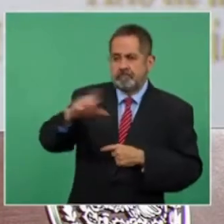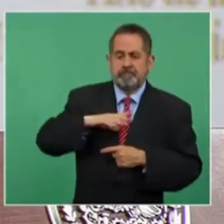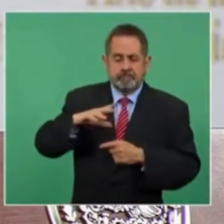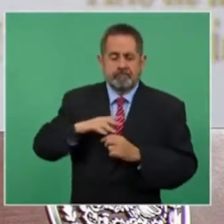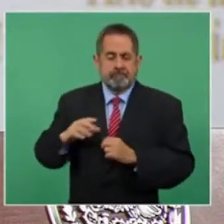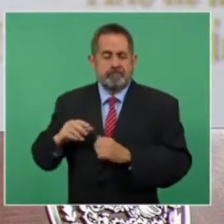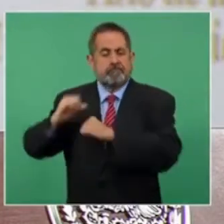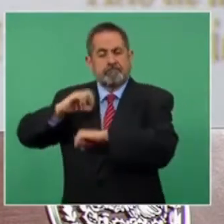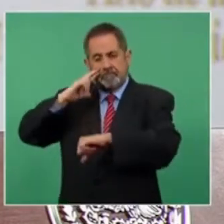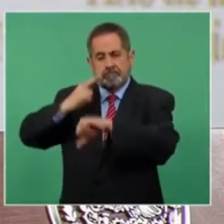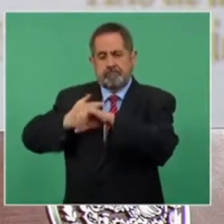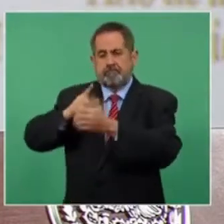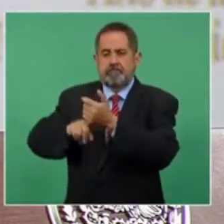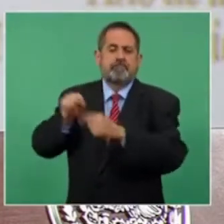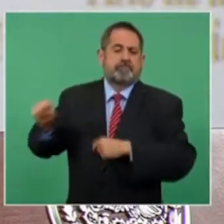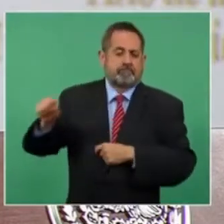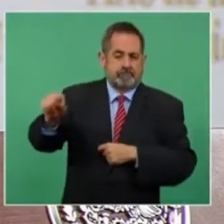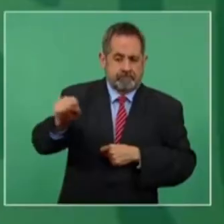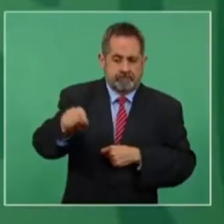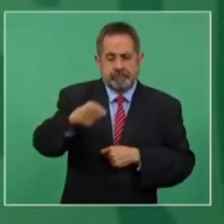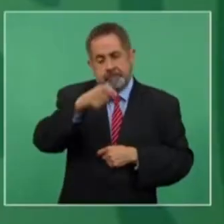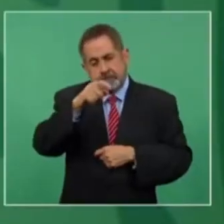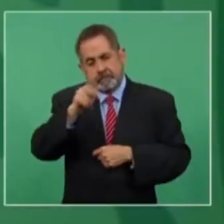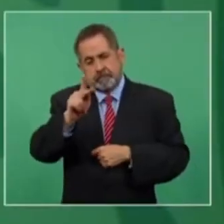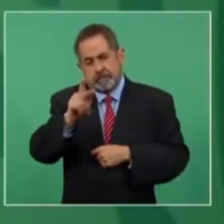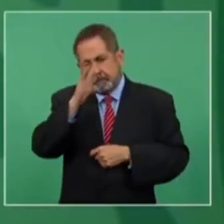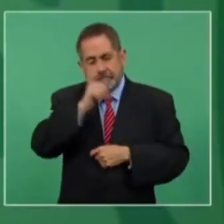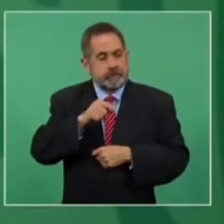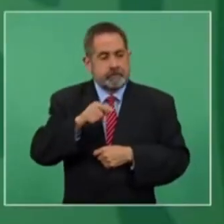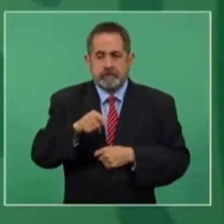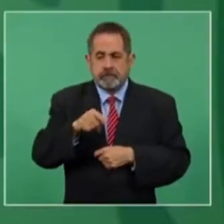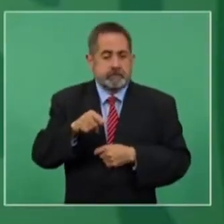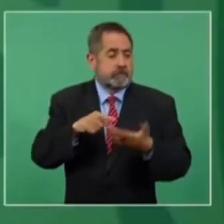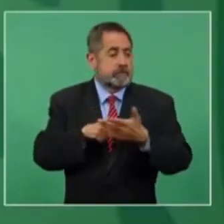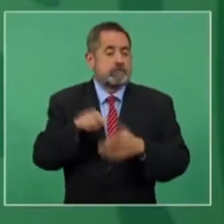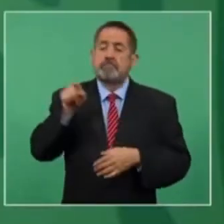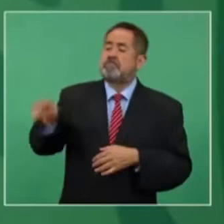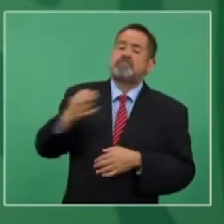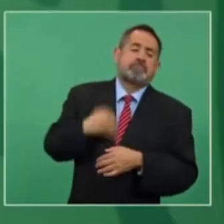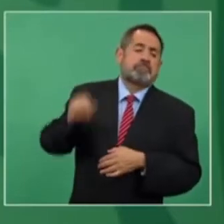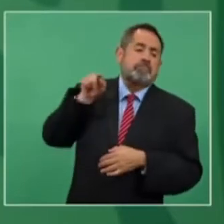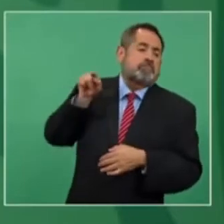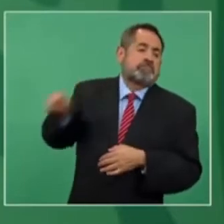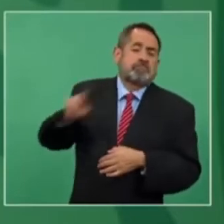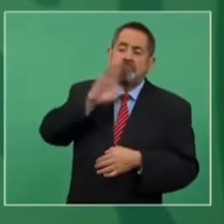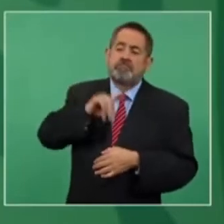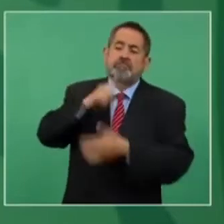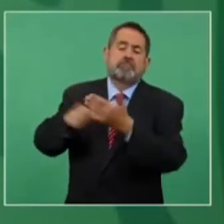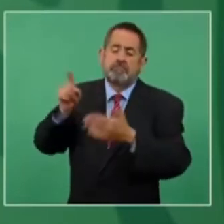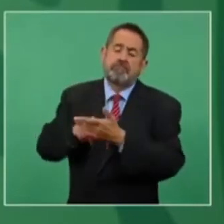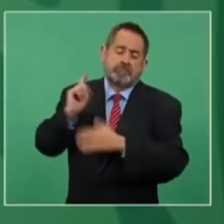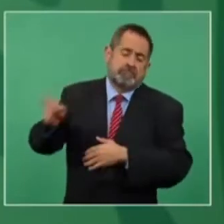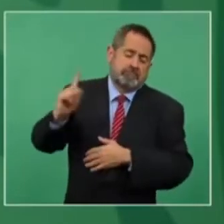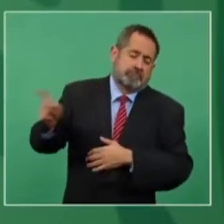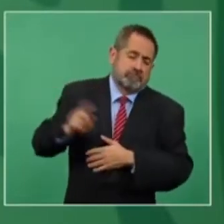no se puede descalificar así a la primera